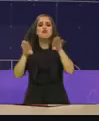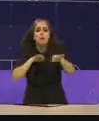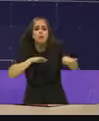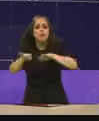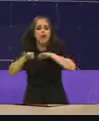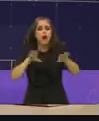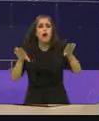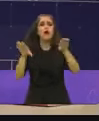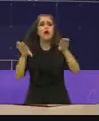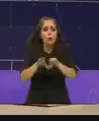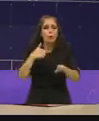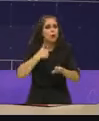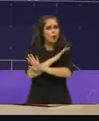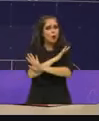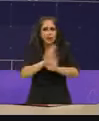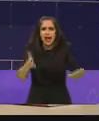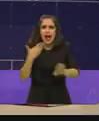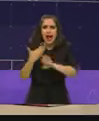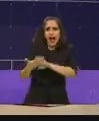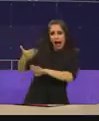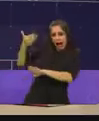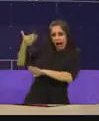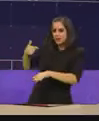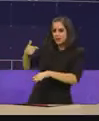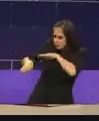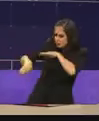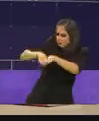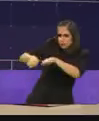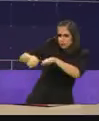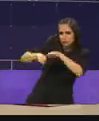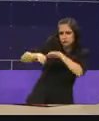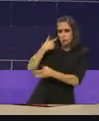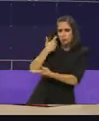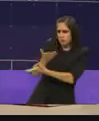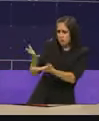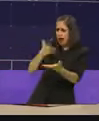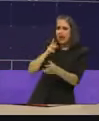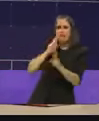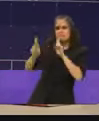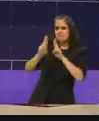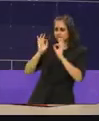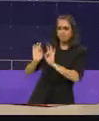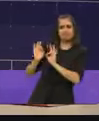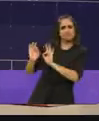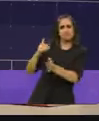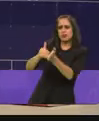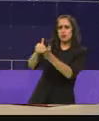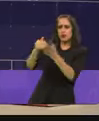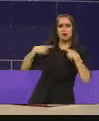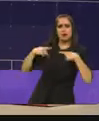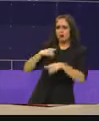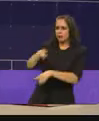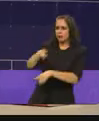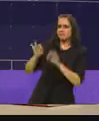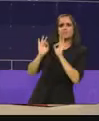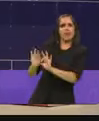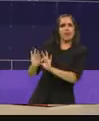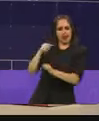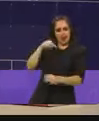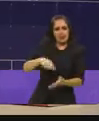en mis resultados están el impacto que se ha tenido en millones de personas esta es una ciudad